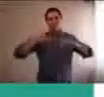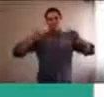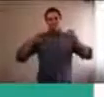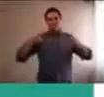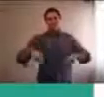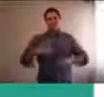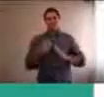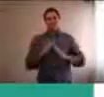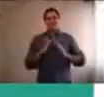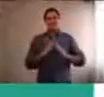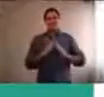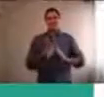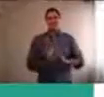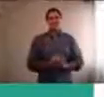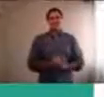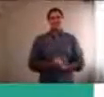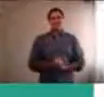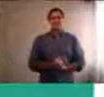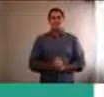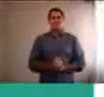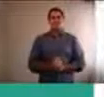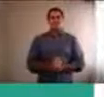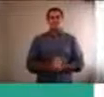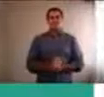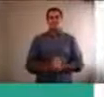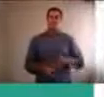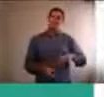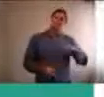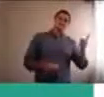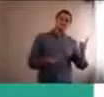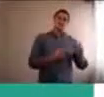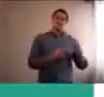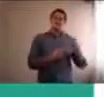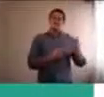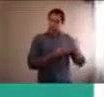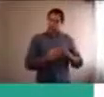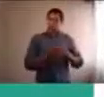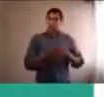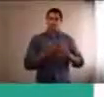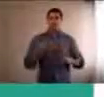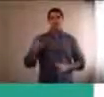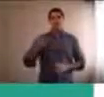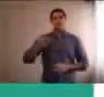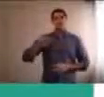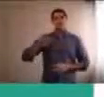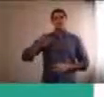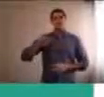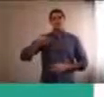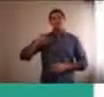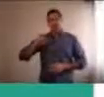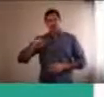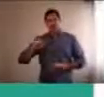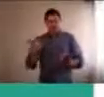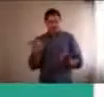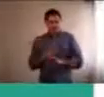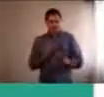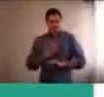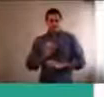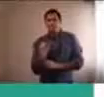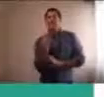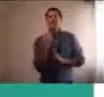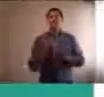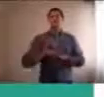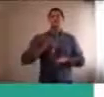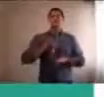¿Estás ahí? Se fue. Bueno, sigo yo entonces. Barbie hablaba de este, que sería como este primer paso, el poder aceptar la